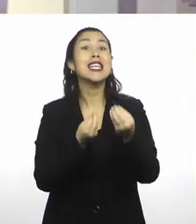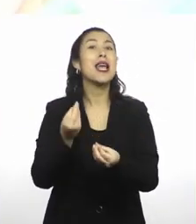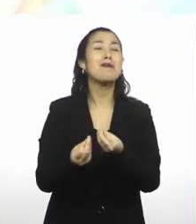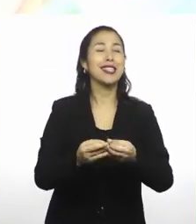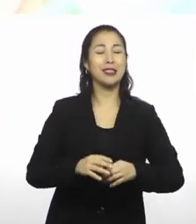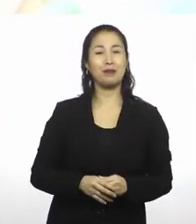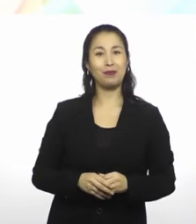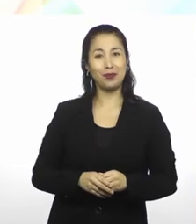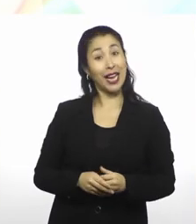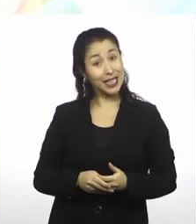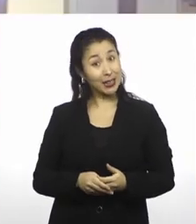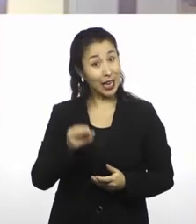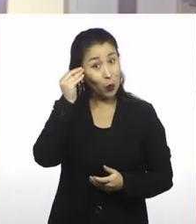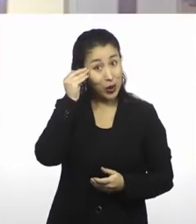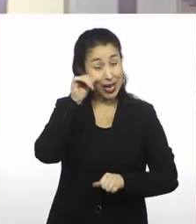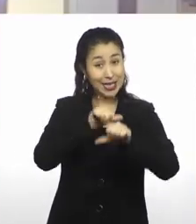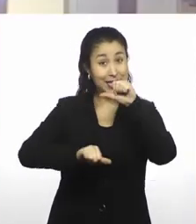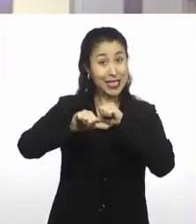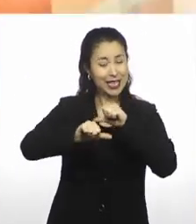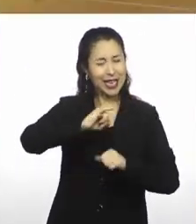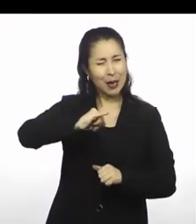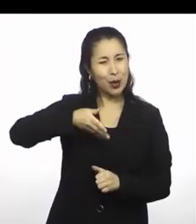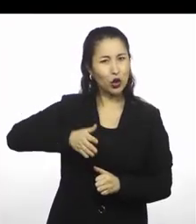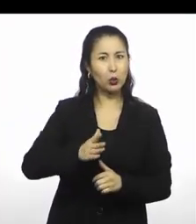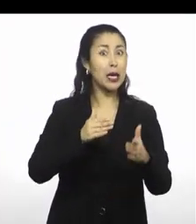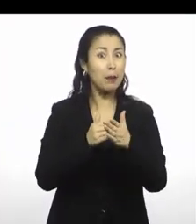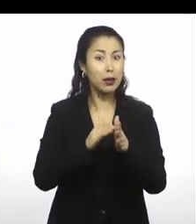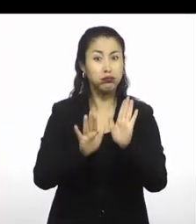Así que, que la ciencia no se detenga. Muchas gracias. Gracias.